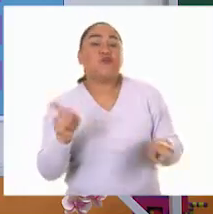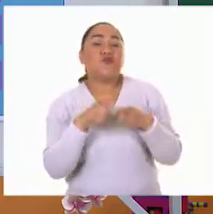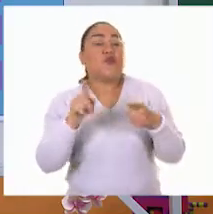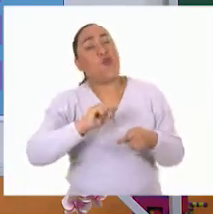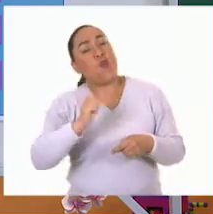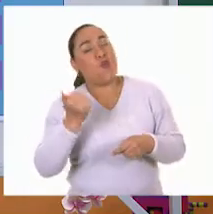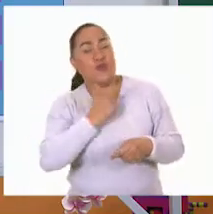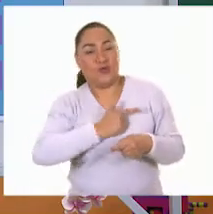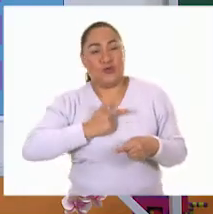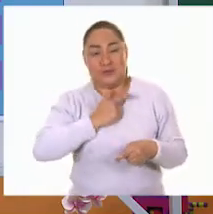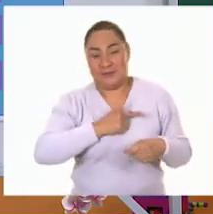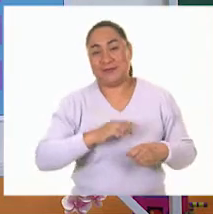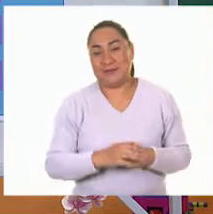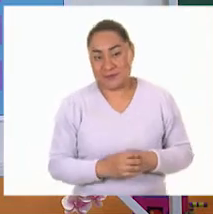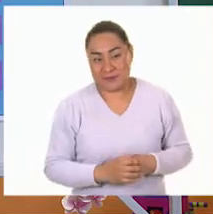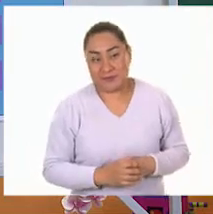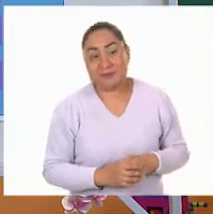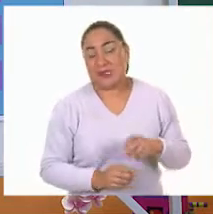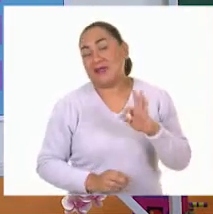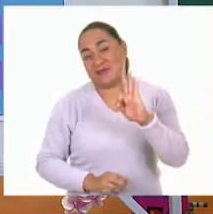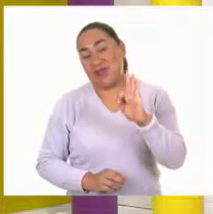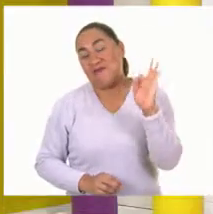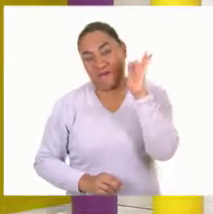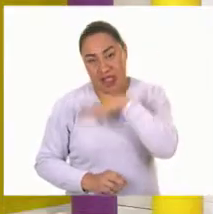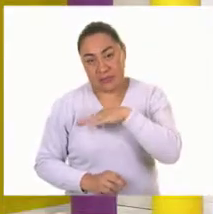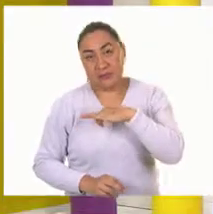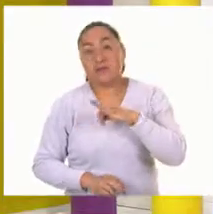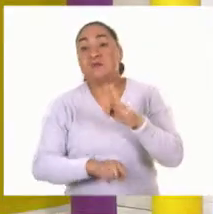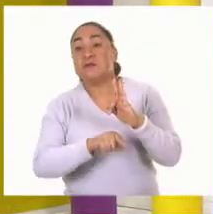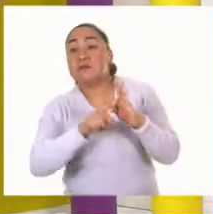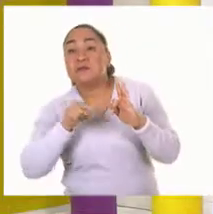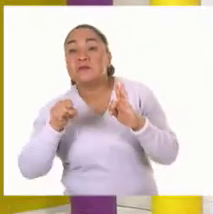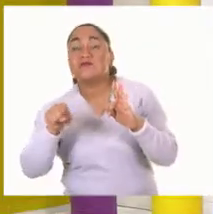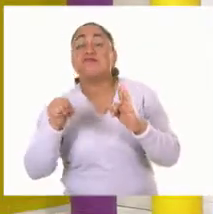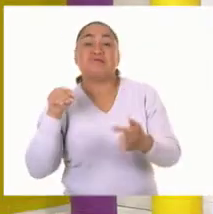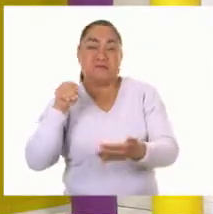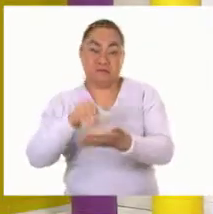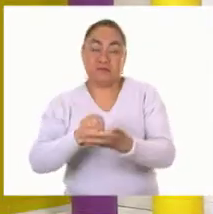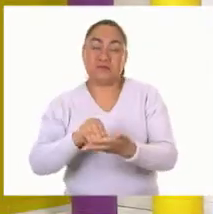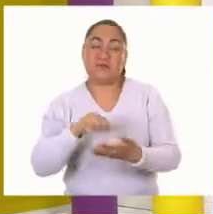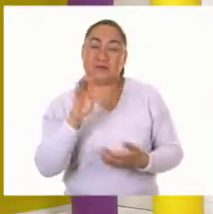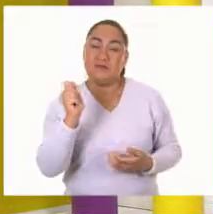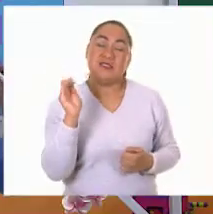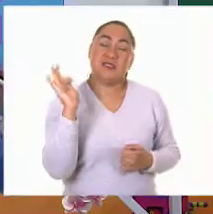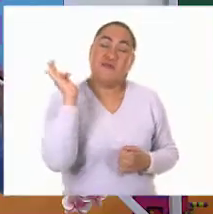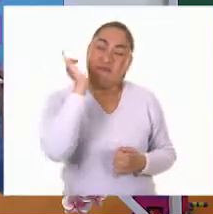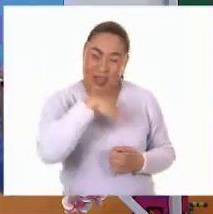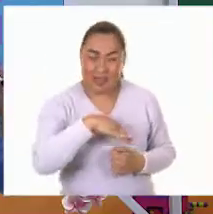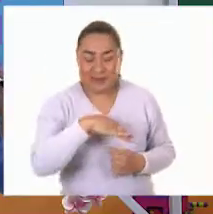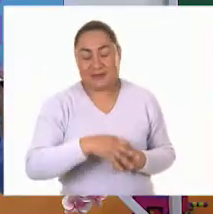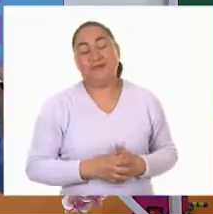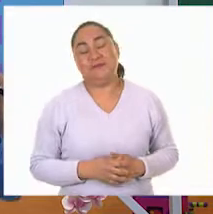es falso y en la comprobación Erick escribimos falso también porque esa es una oración